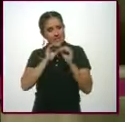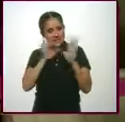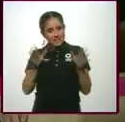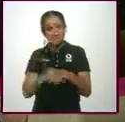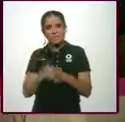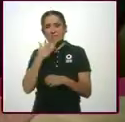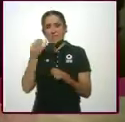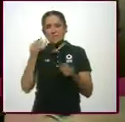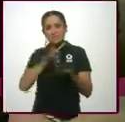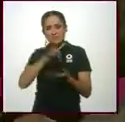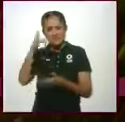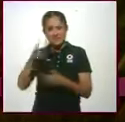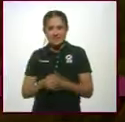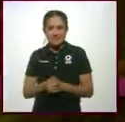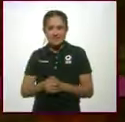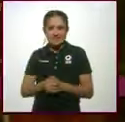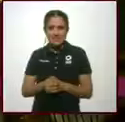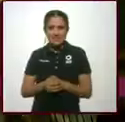Ándale. Muchas gracias.